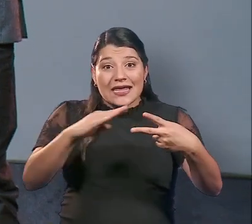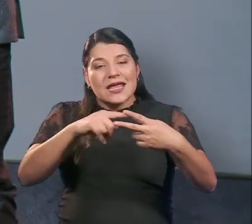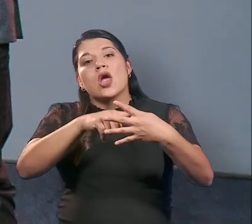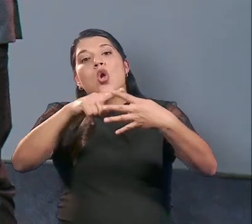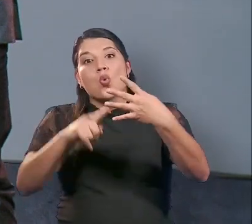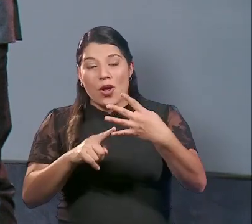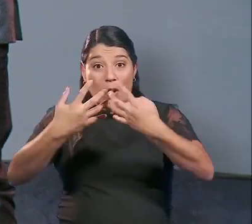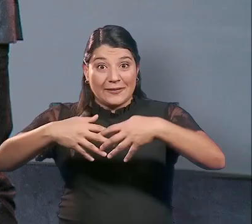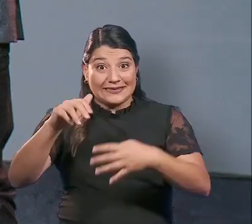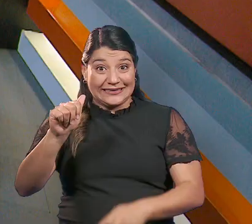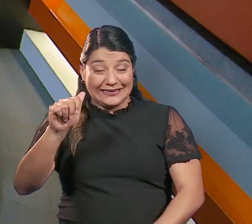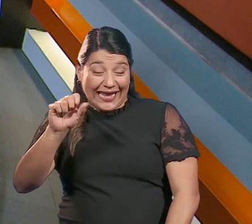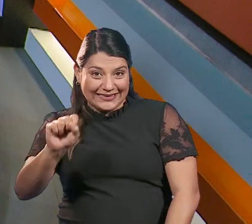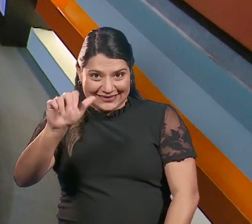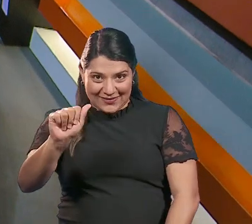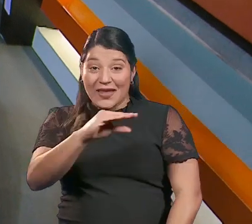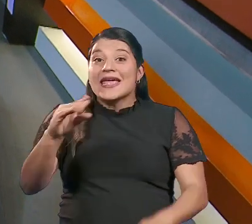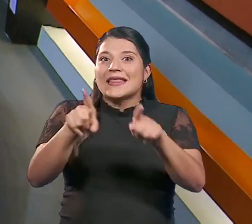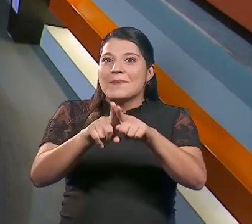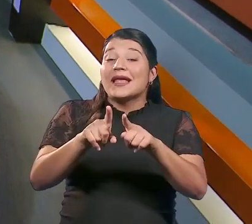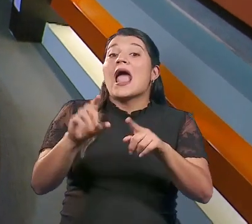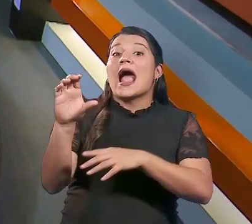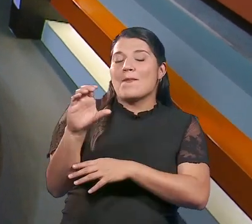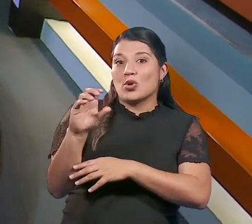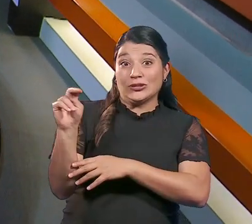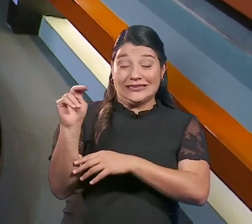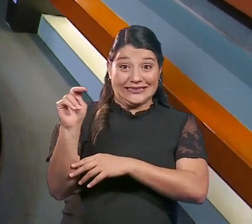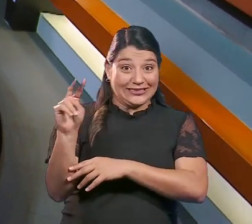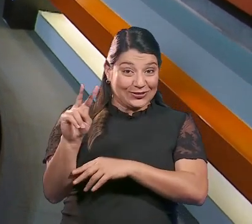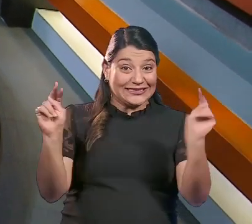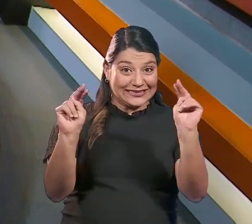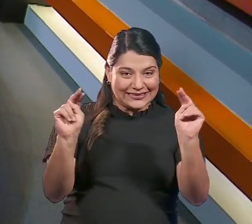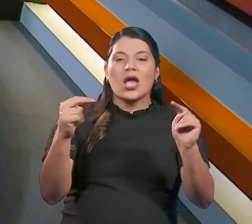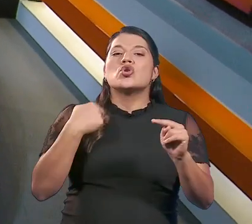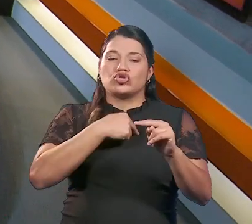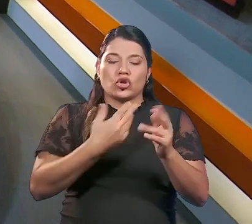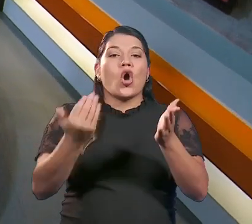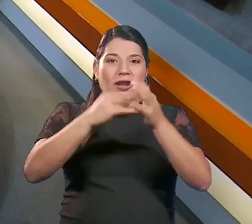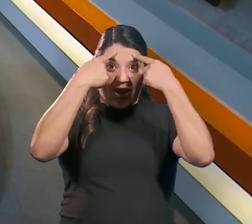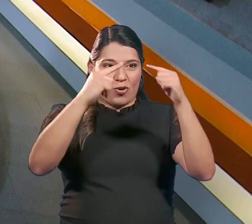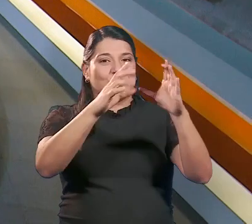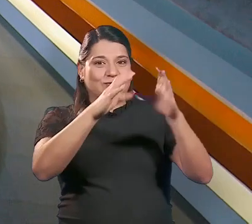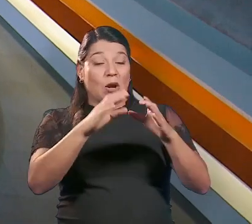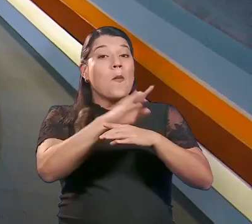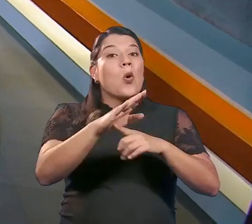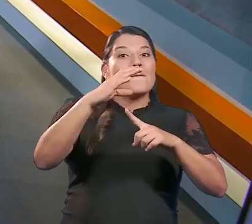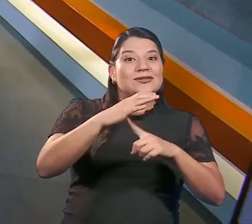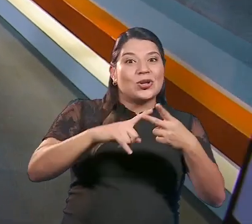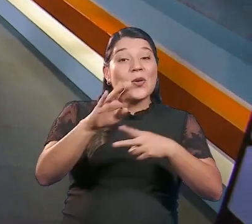nuestras cuatro sociedades anónimas. En el tema de carbono neutral, Popular Pensiones y Popular Valores obtuvieron nuevamente su